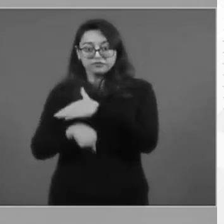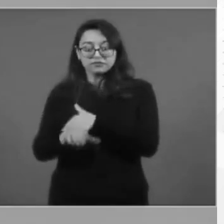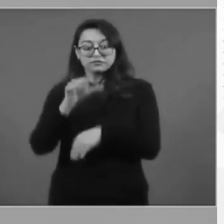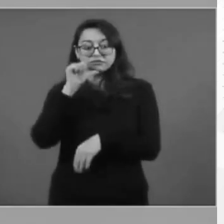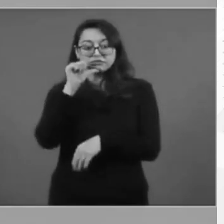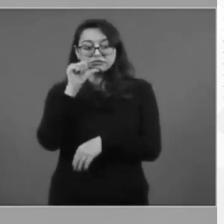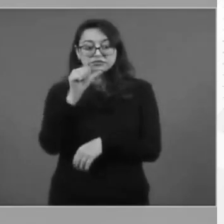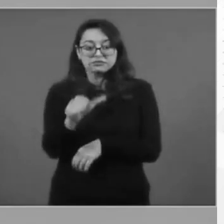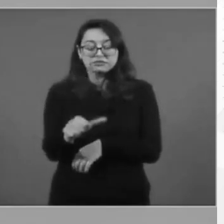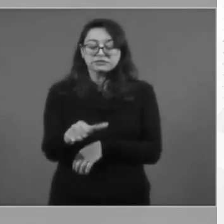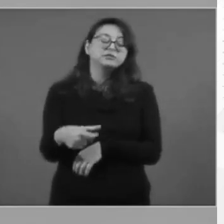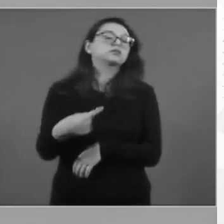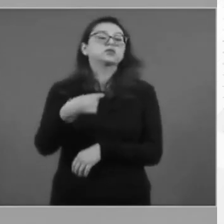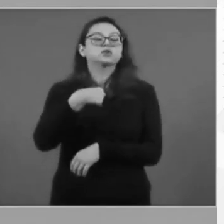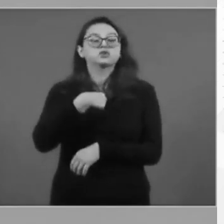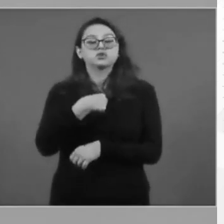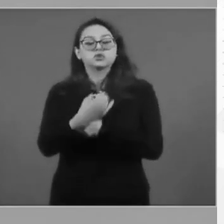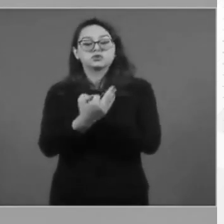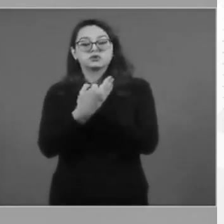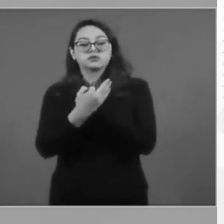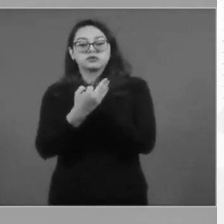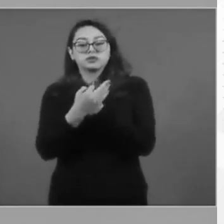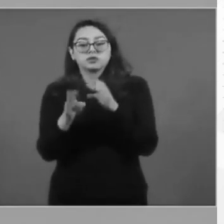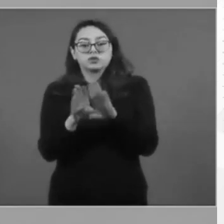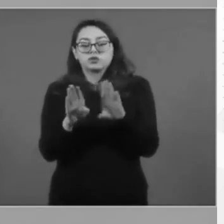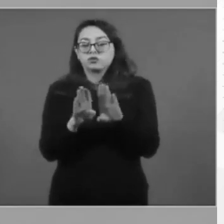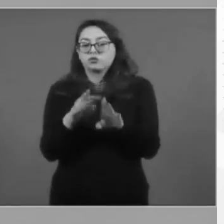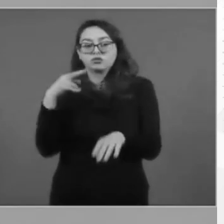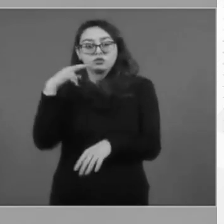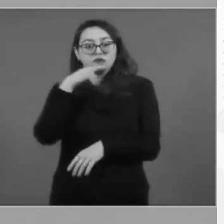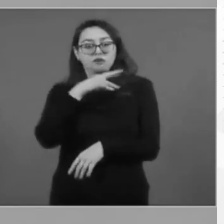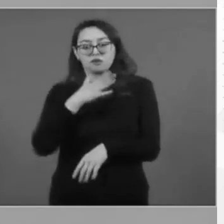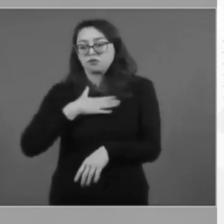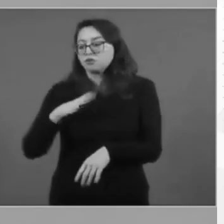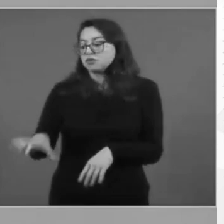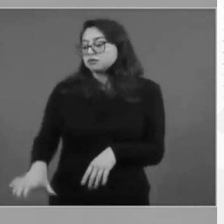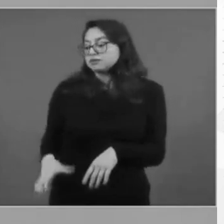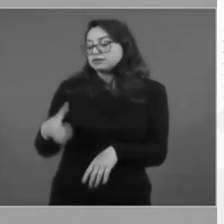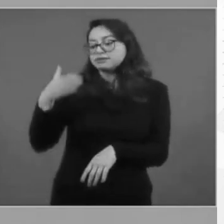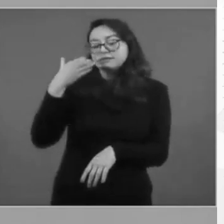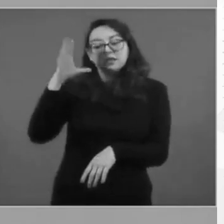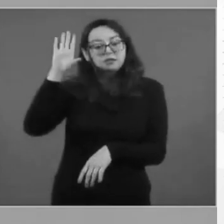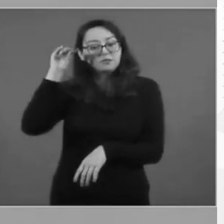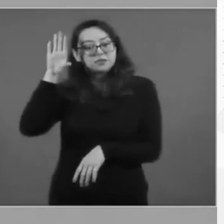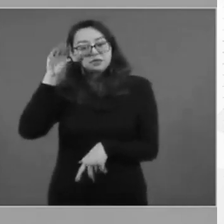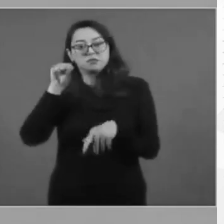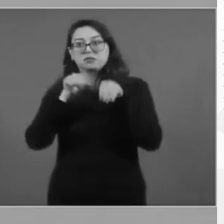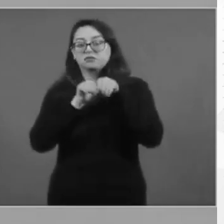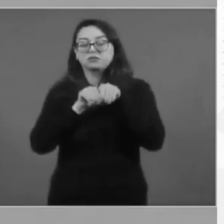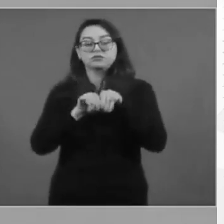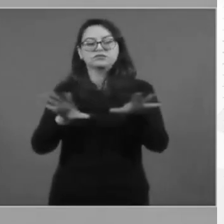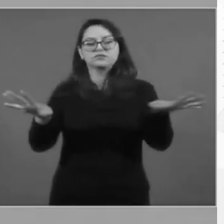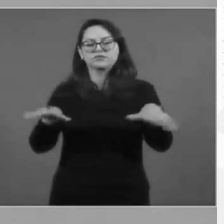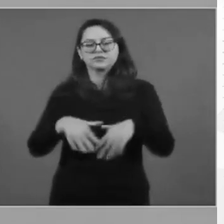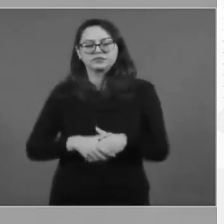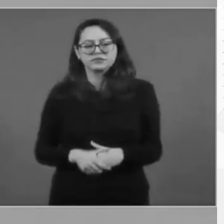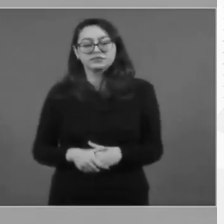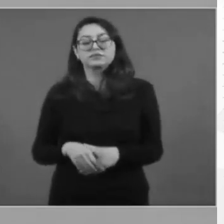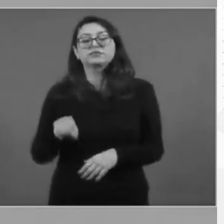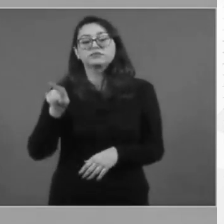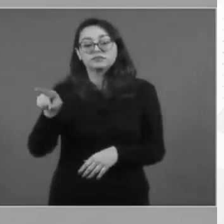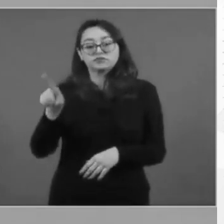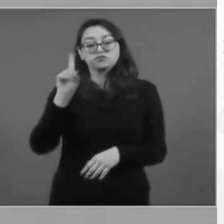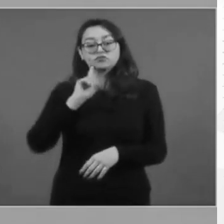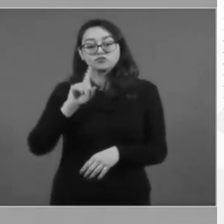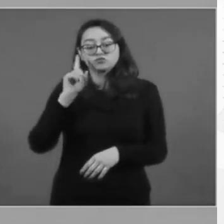La única manera que yo busqué para defenderme fue transmitir en vivo, eso está documentado también. E incluso se ve cuando la